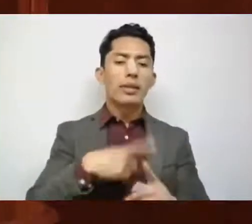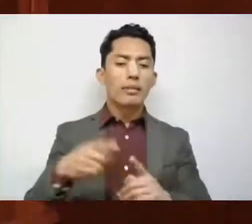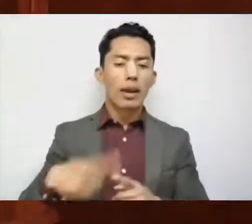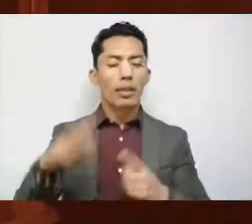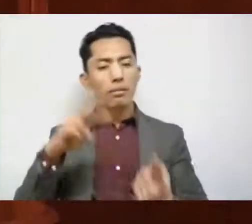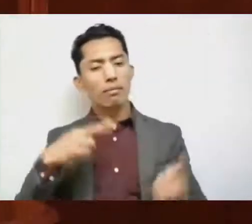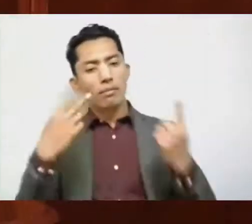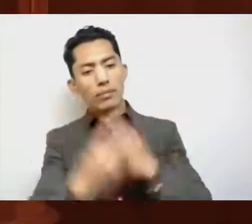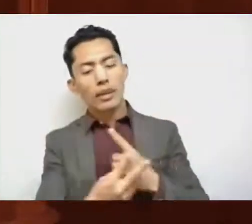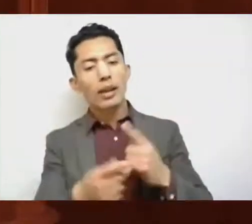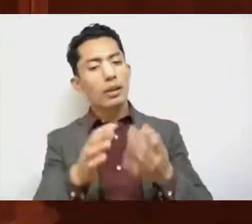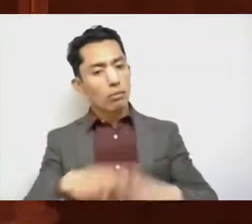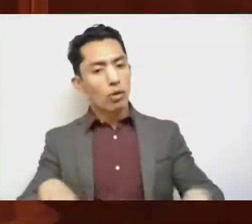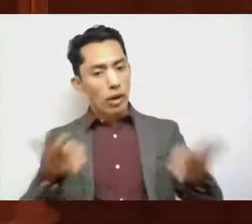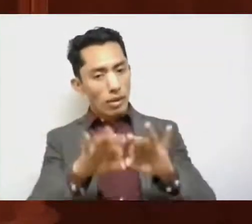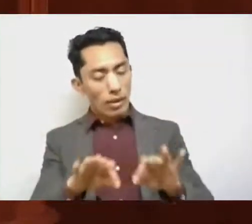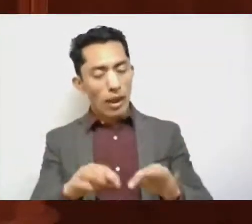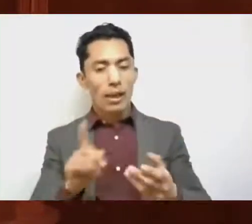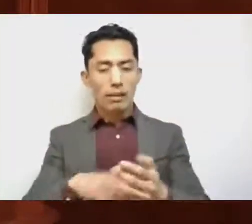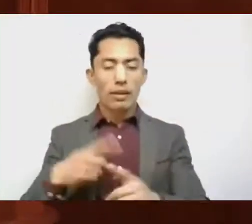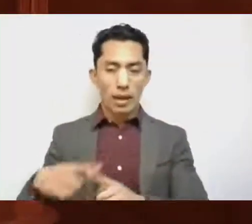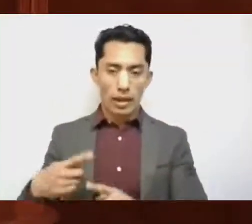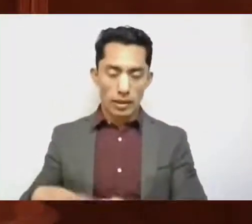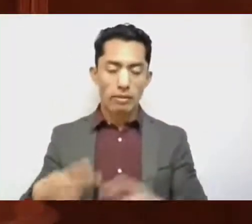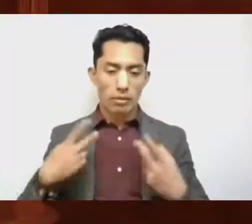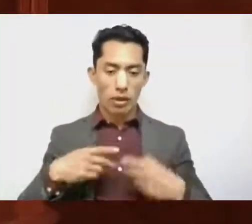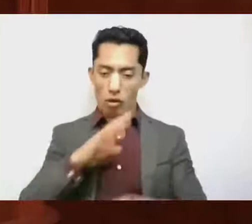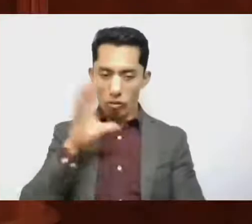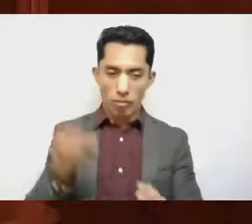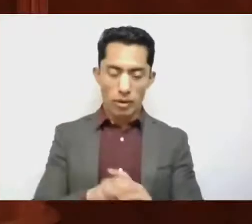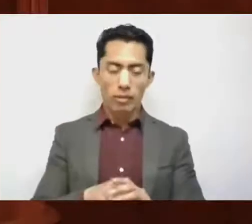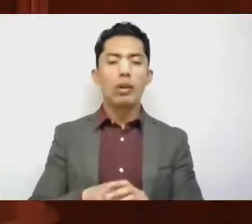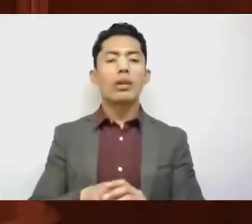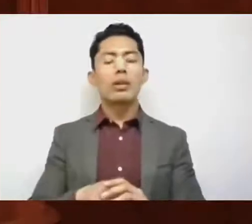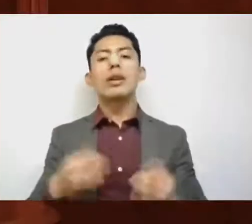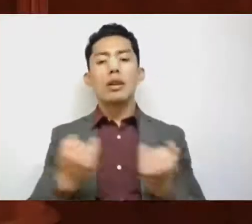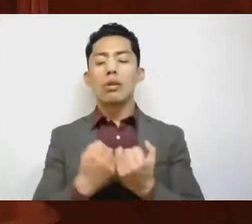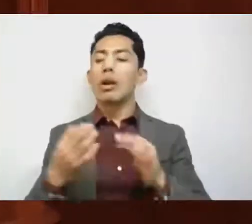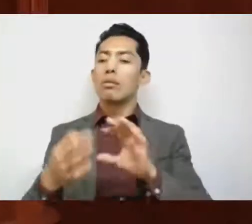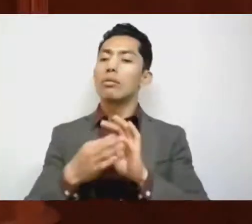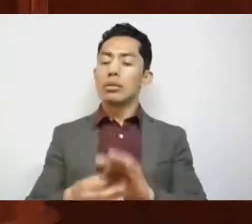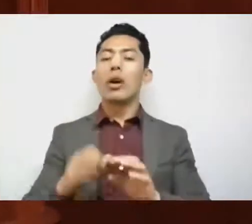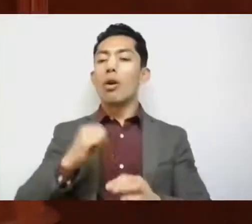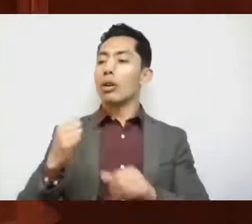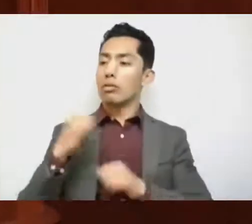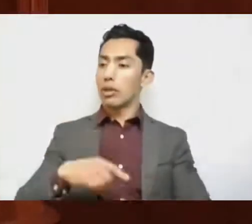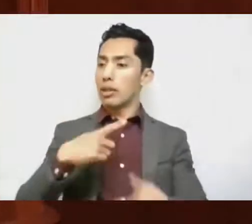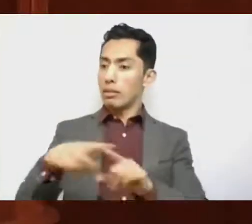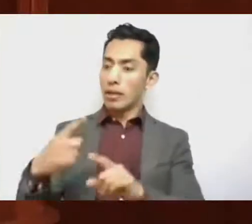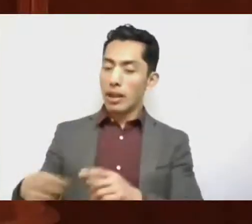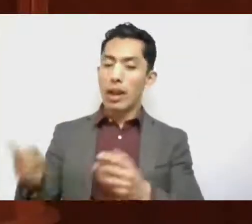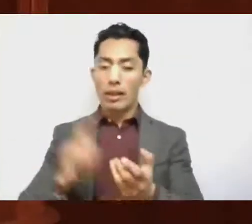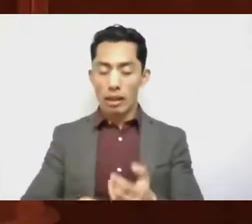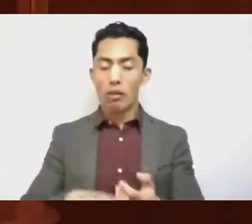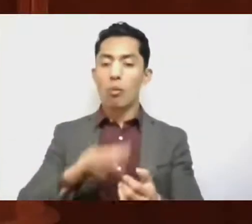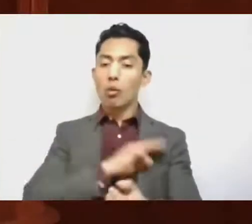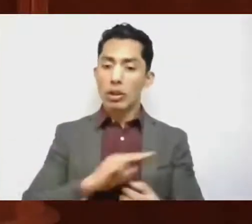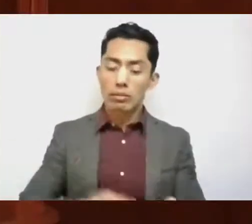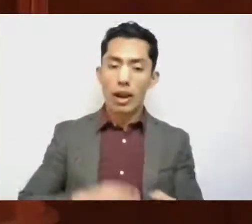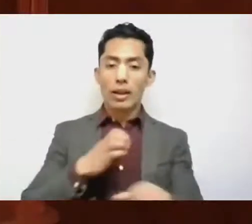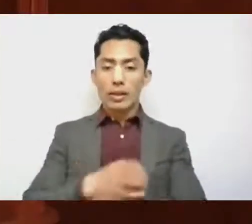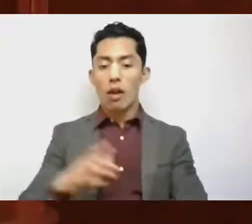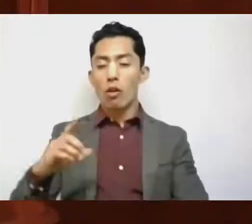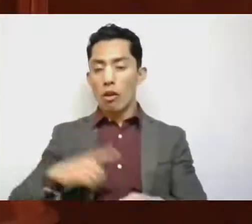transversal e interseccional. Promover la coordinación y vinculación con otras autoridades de los tres niveles de gobierno e instancias